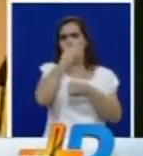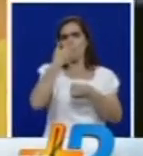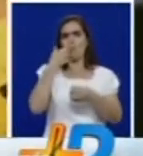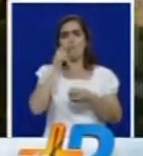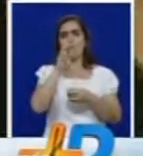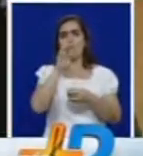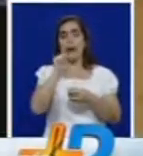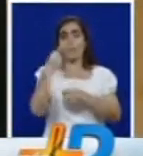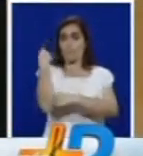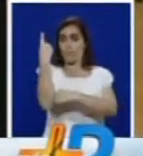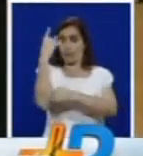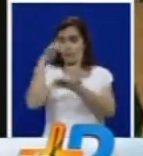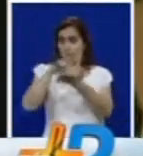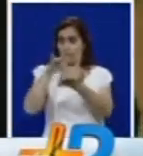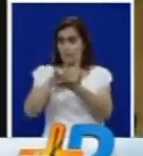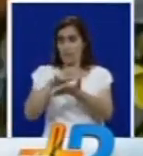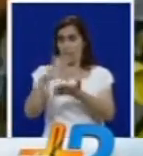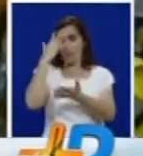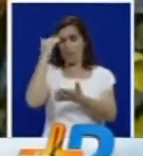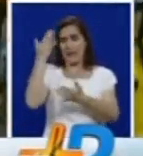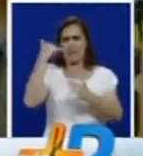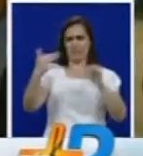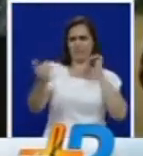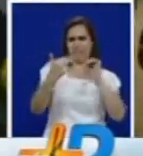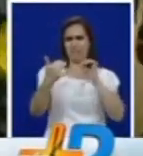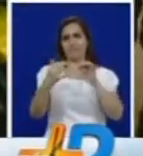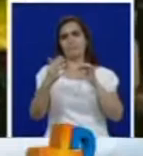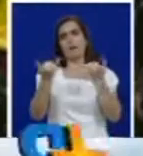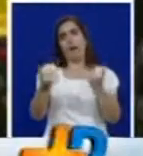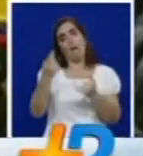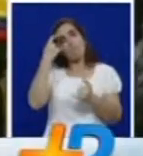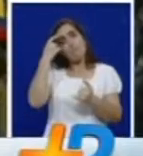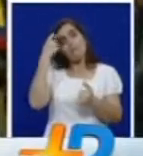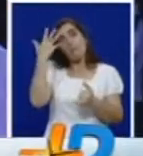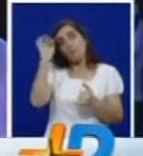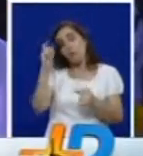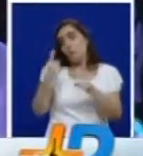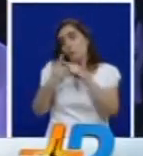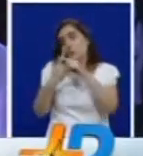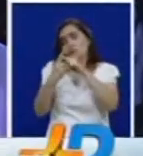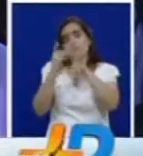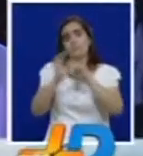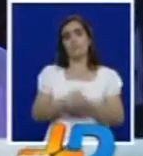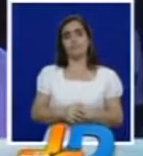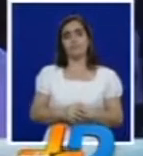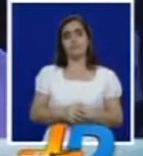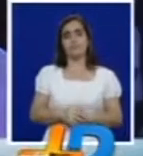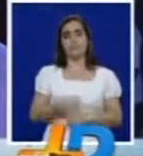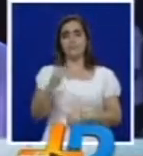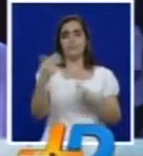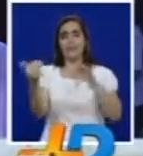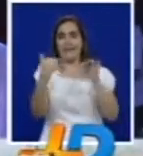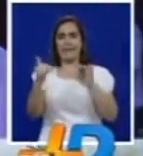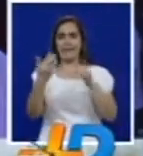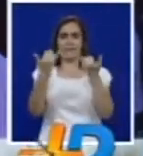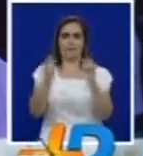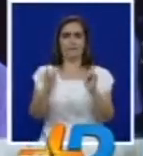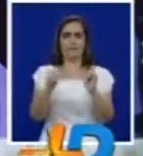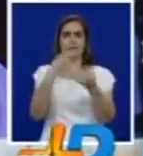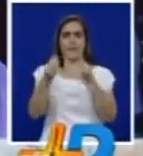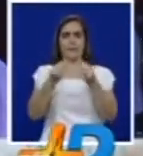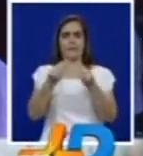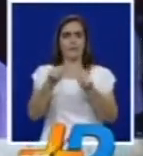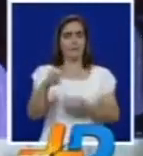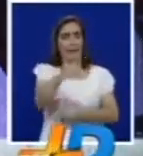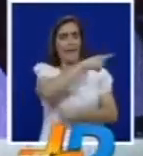darse en medio de los ataques de parte y parte, existe optimismo frente a los posibles resultados. Pero hay dos maneras de acabar con la guerra, o se mata al último